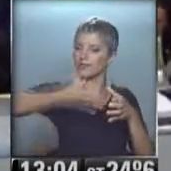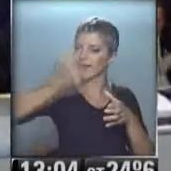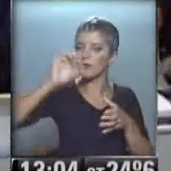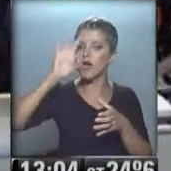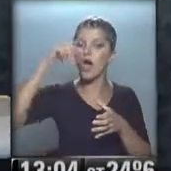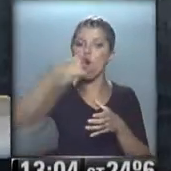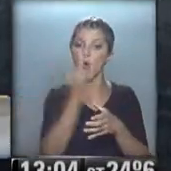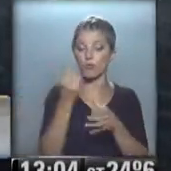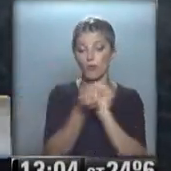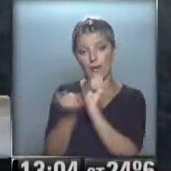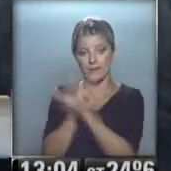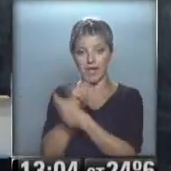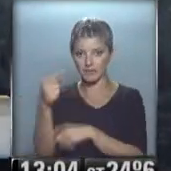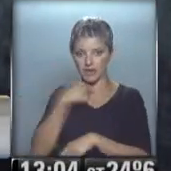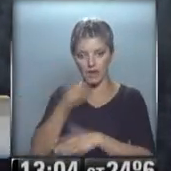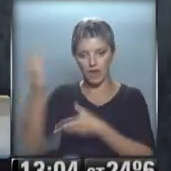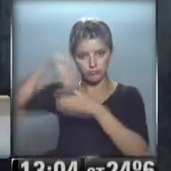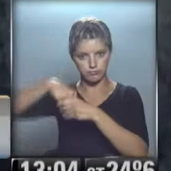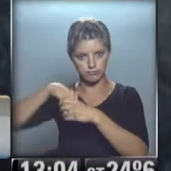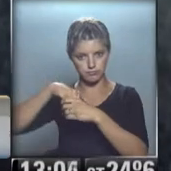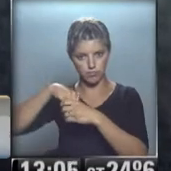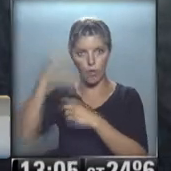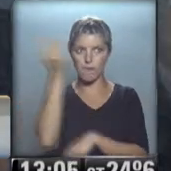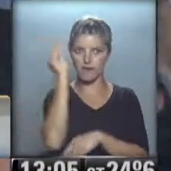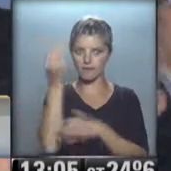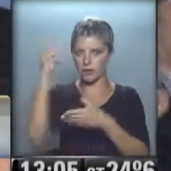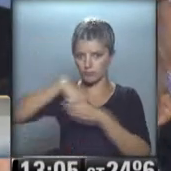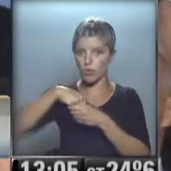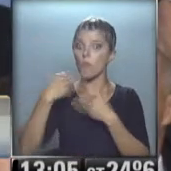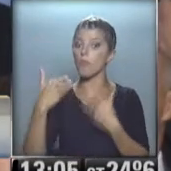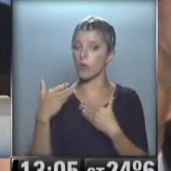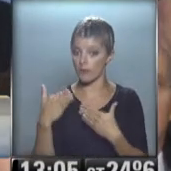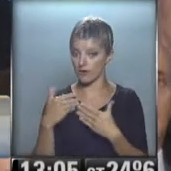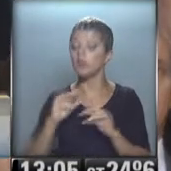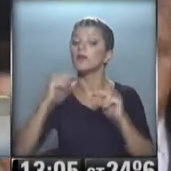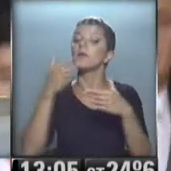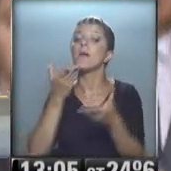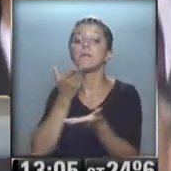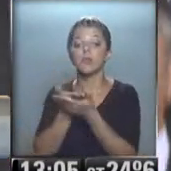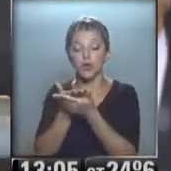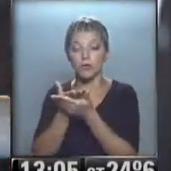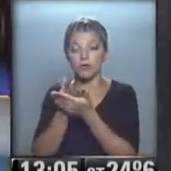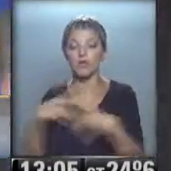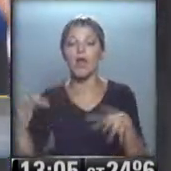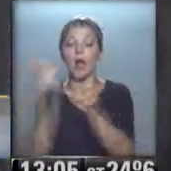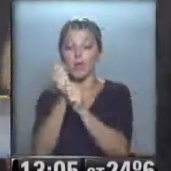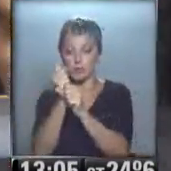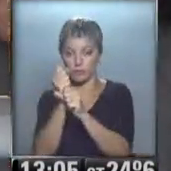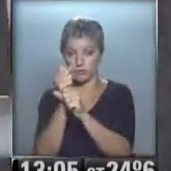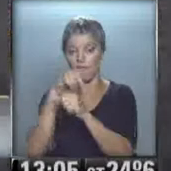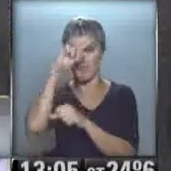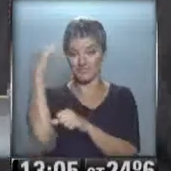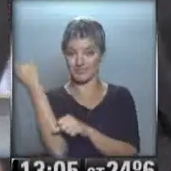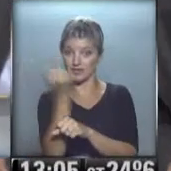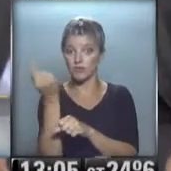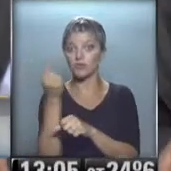pretende conseguir un asiento permanente para Brasil. Además, pidió cambios en el Fondo Monetario Internacional para